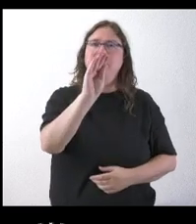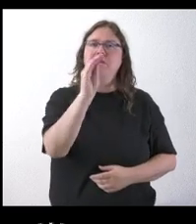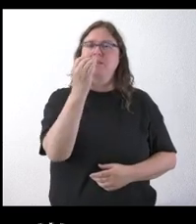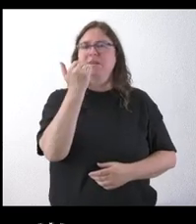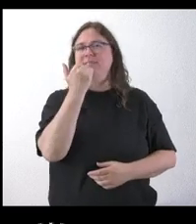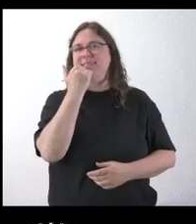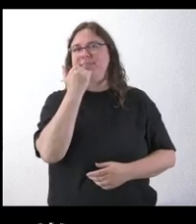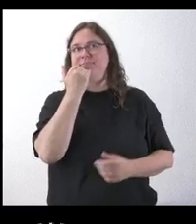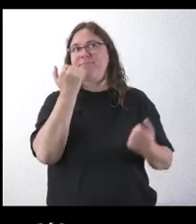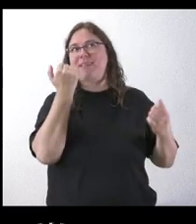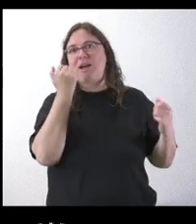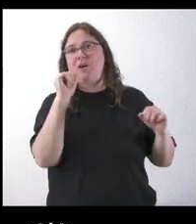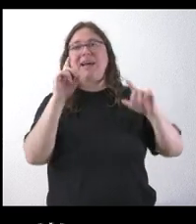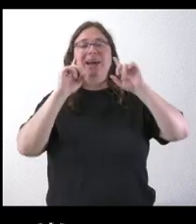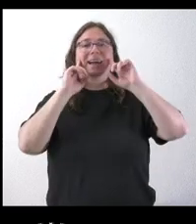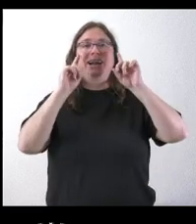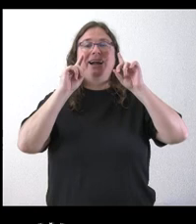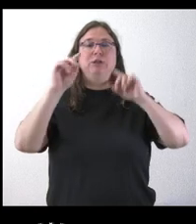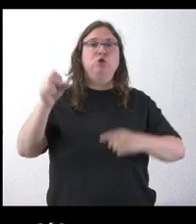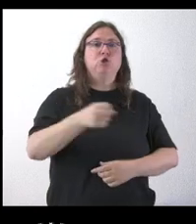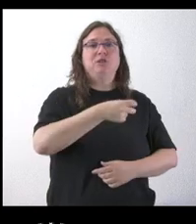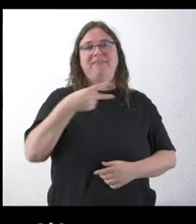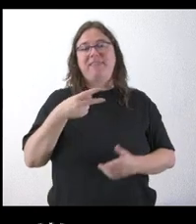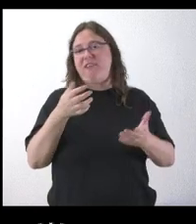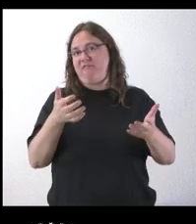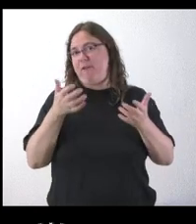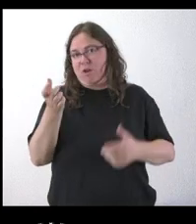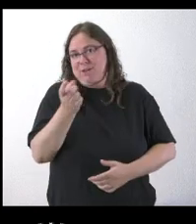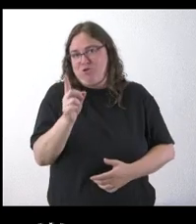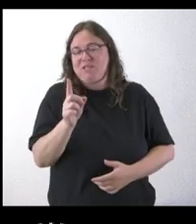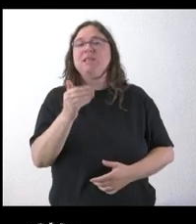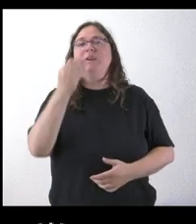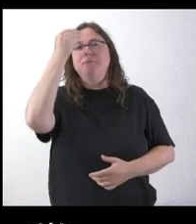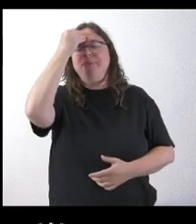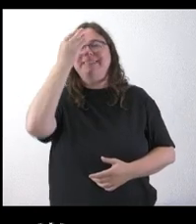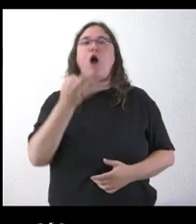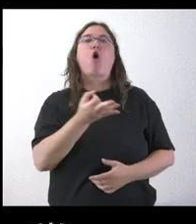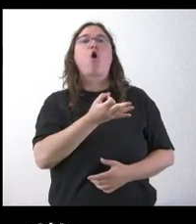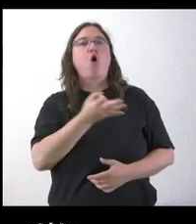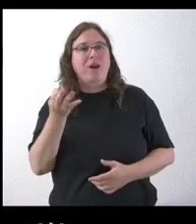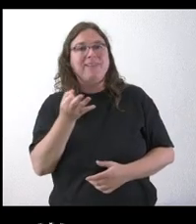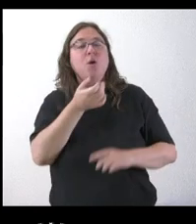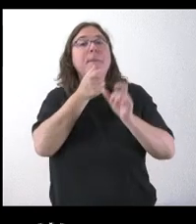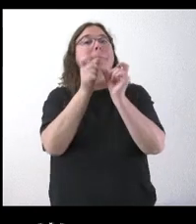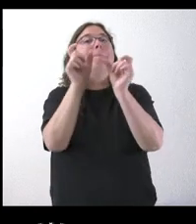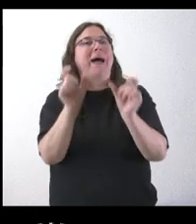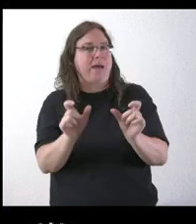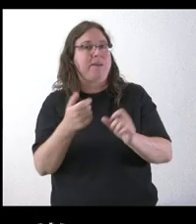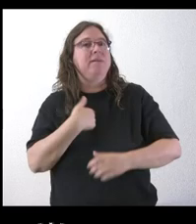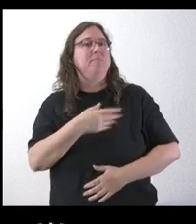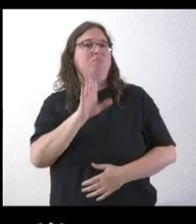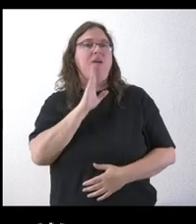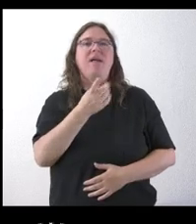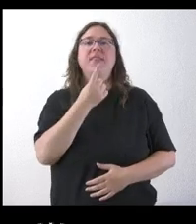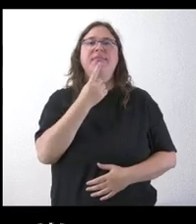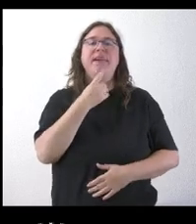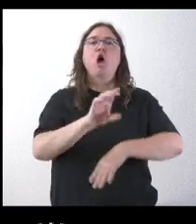sea favorable en este caso a la sentencia, considera que es correcto las palabras que pronunció